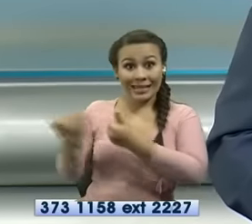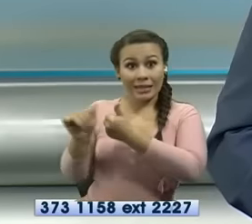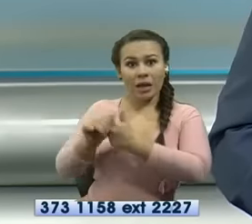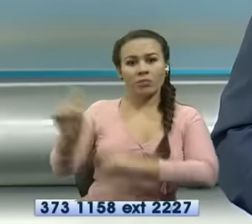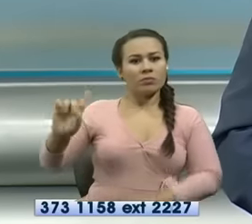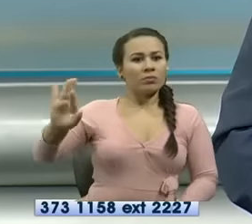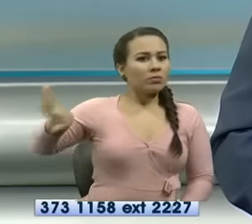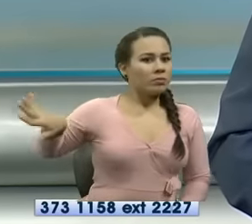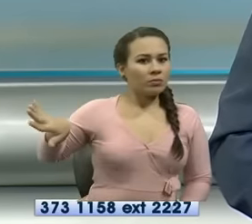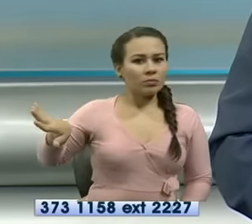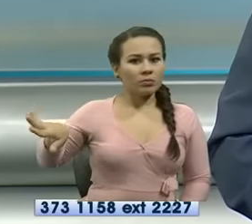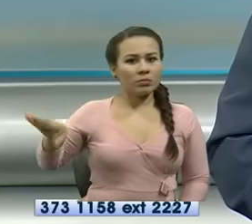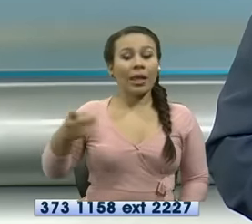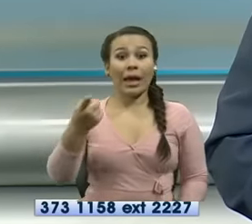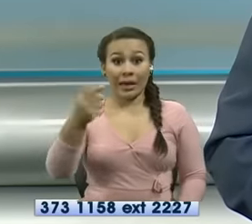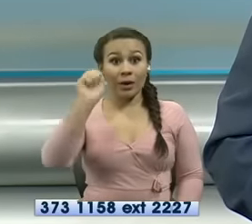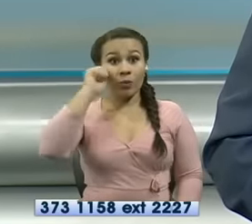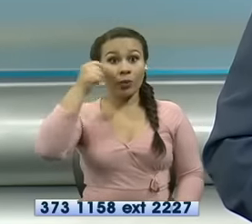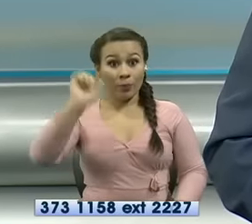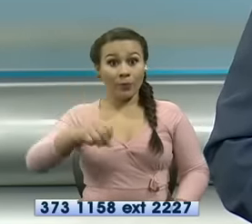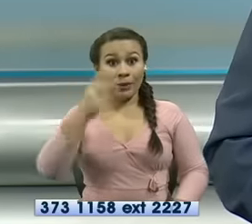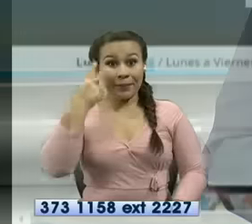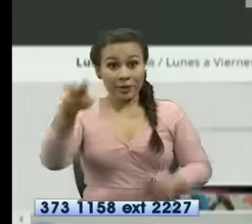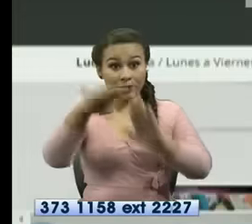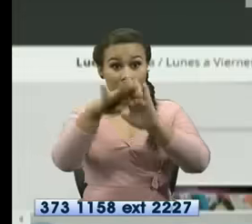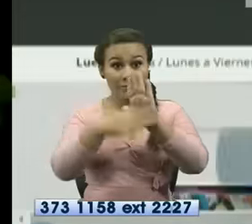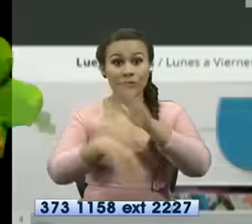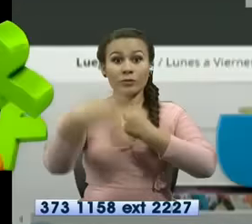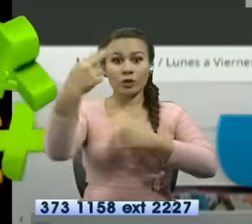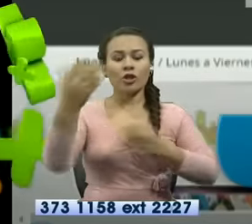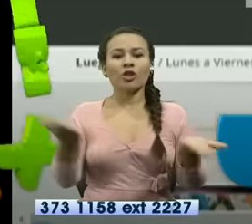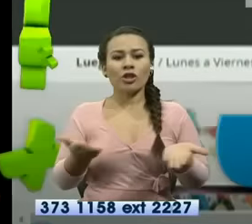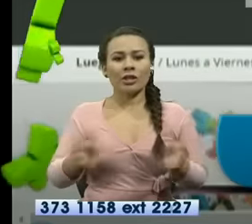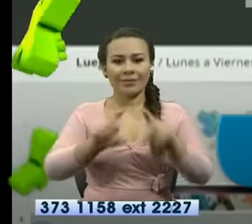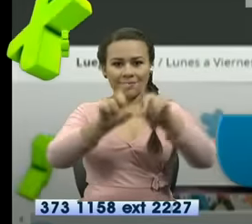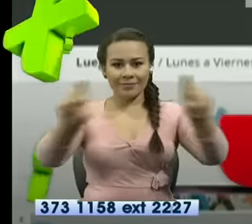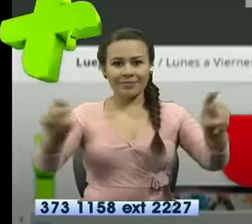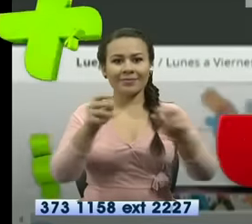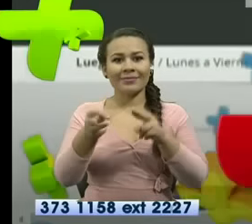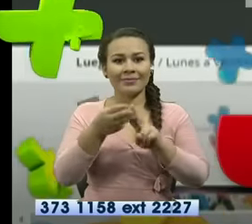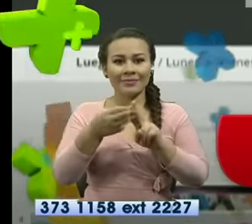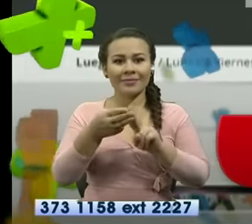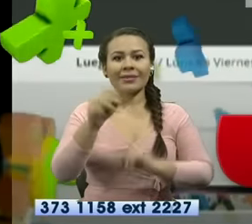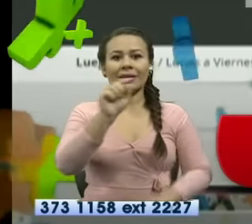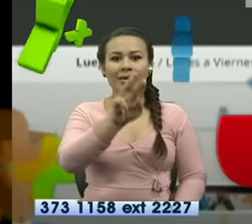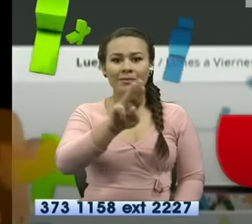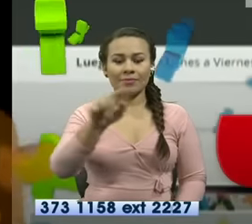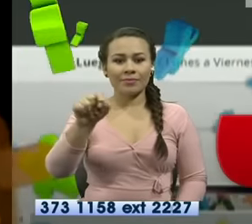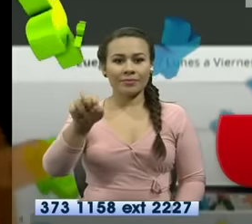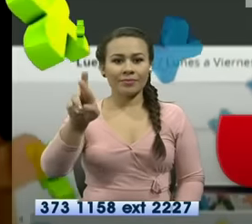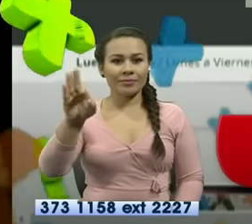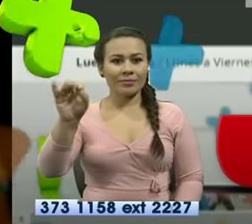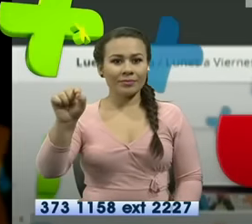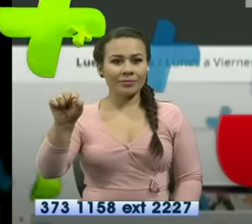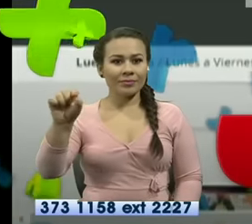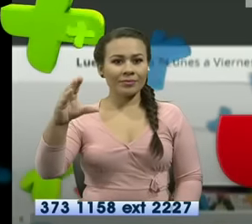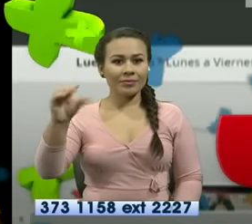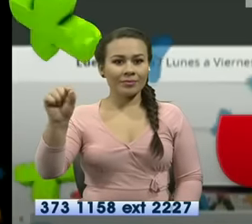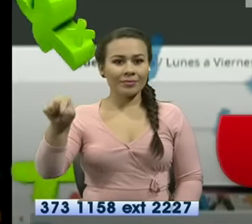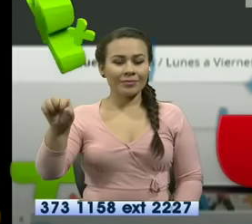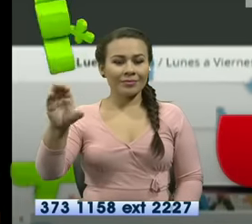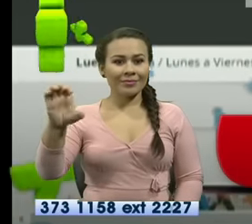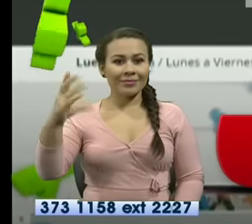bueno recuerda que puede vernos desde cualquier parte del mundo a través de nuestro sitio web www.rts.com.es